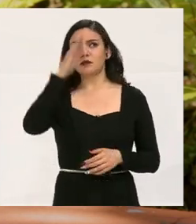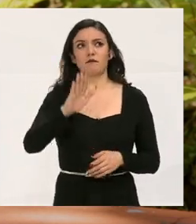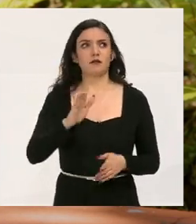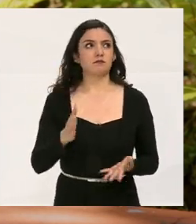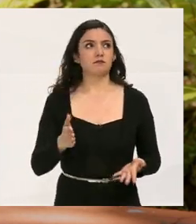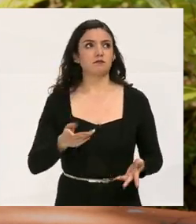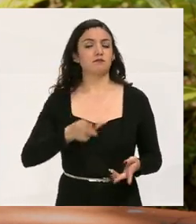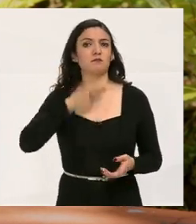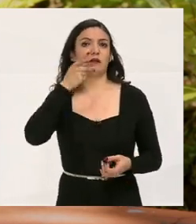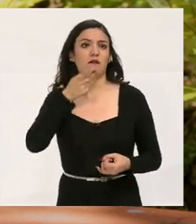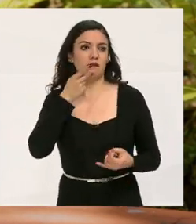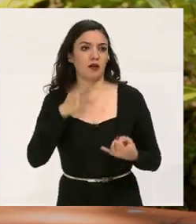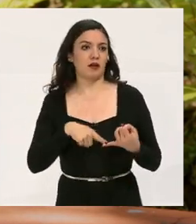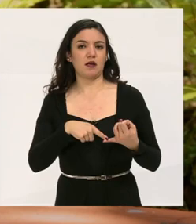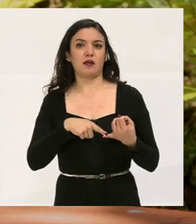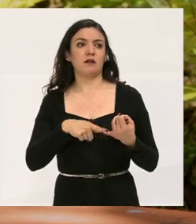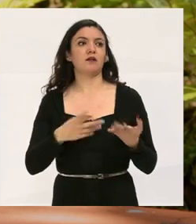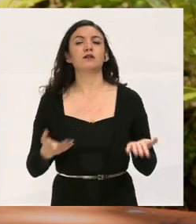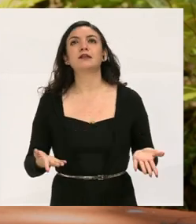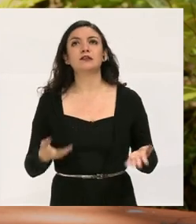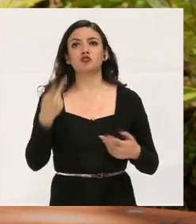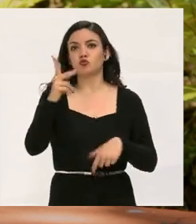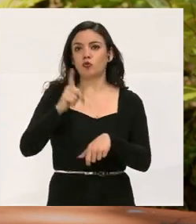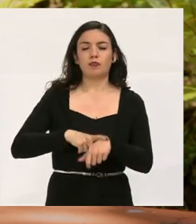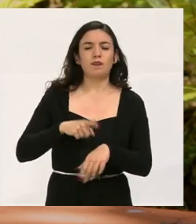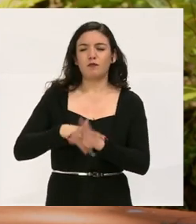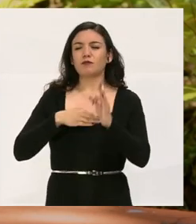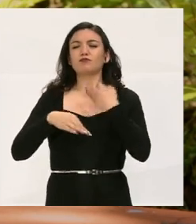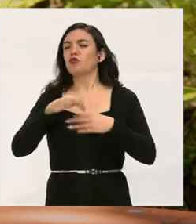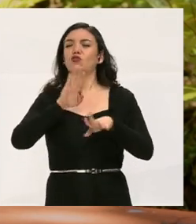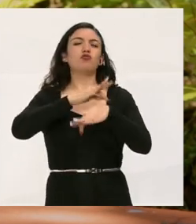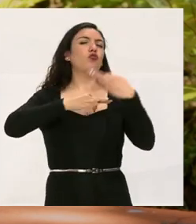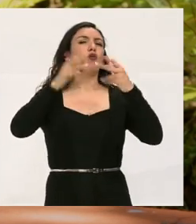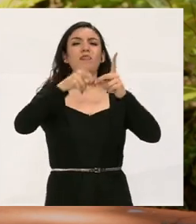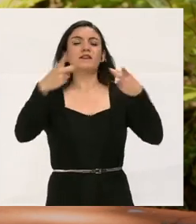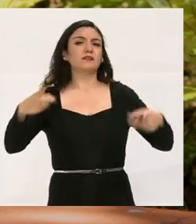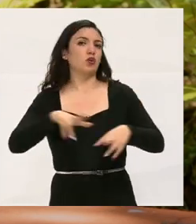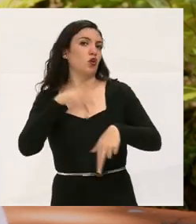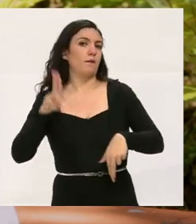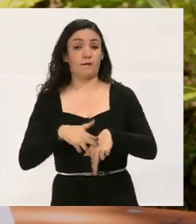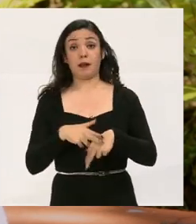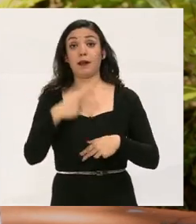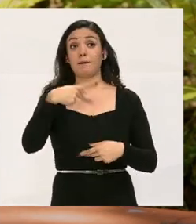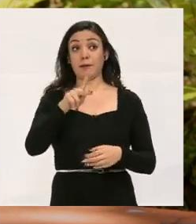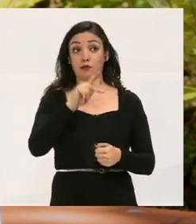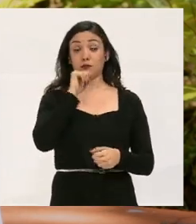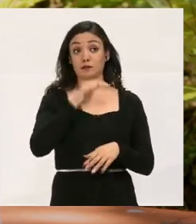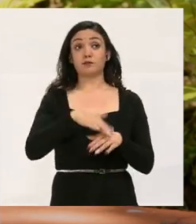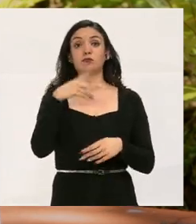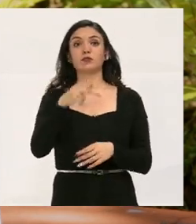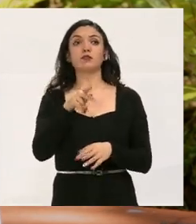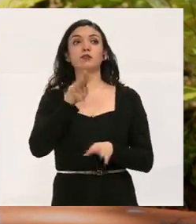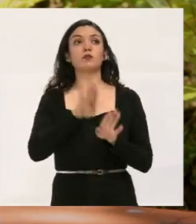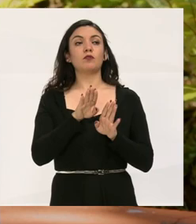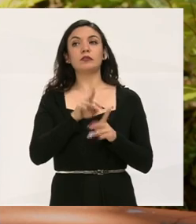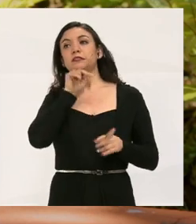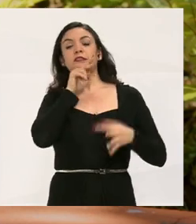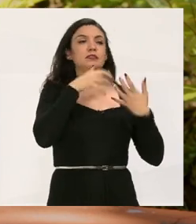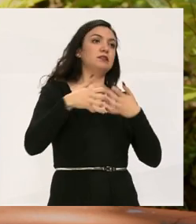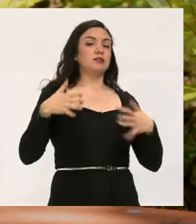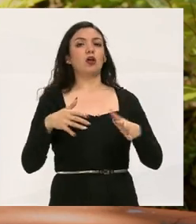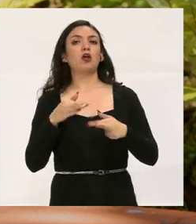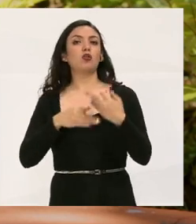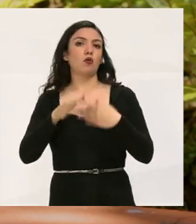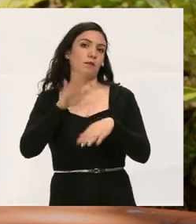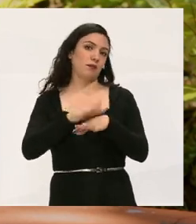Saben hablar, hablan a su tiempo, todo es un desarrollo normal. nada más su ansiedad,